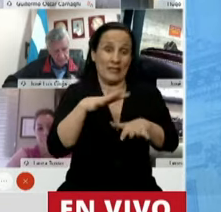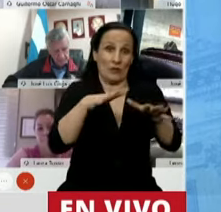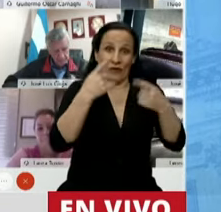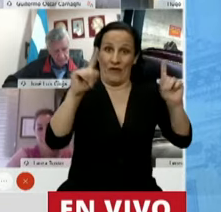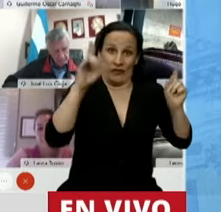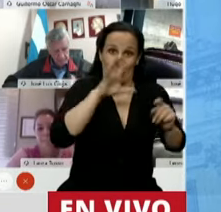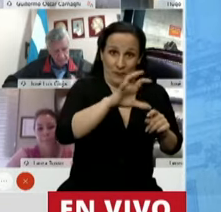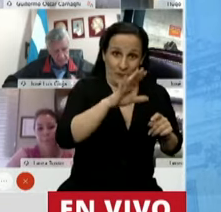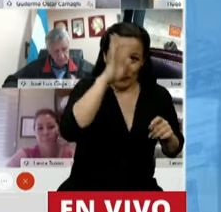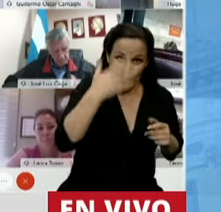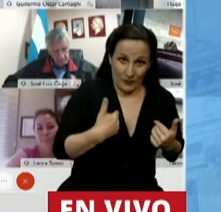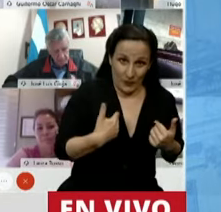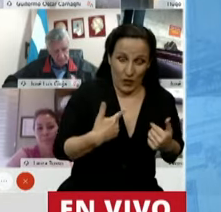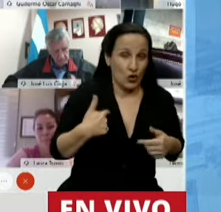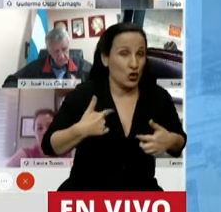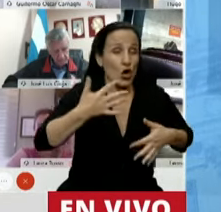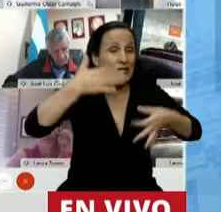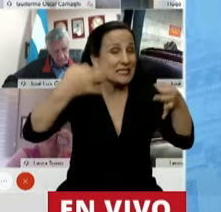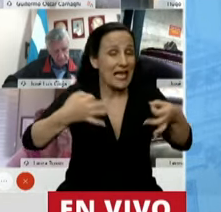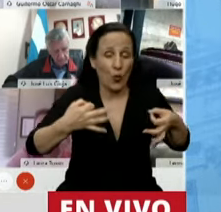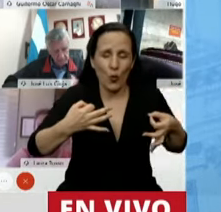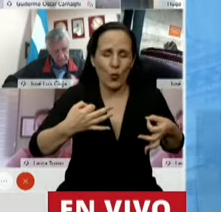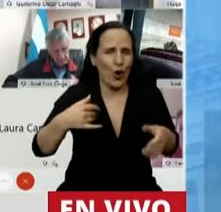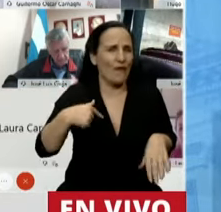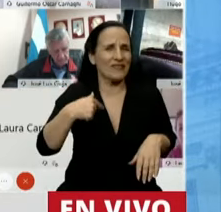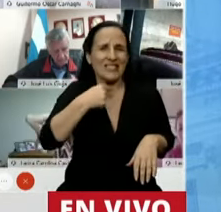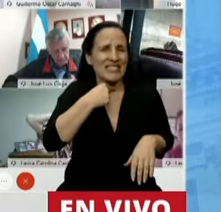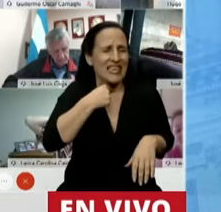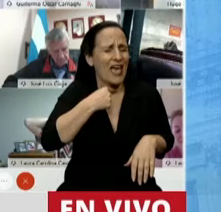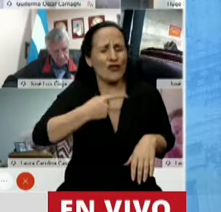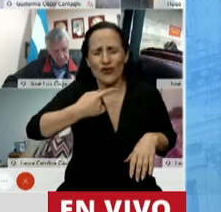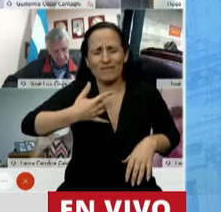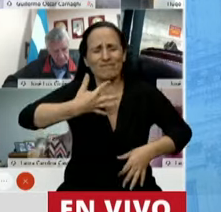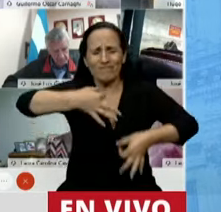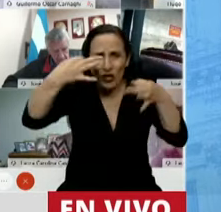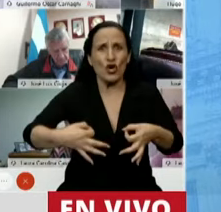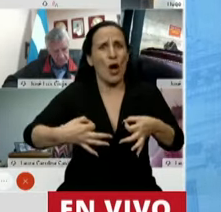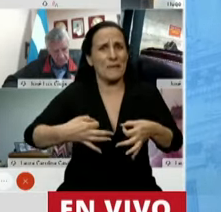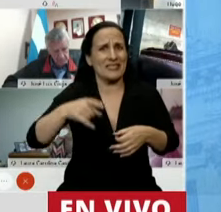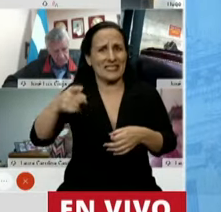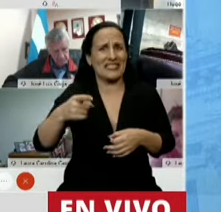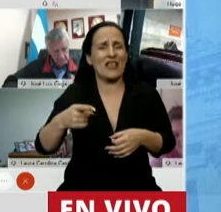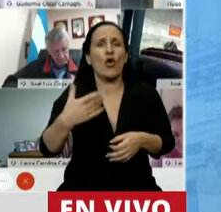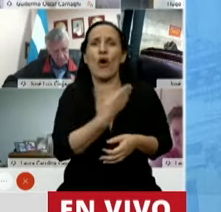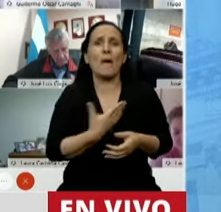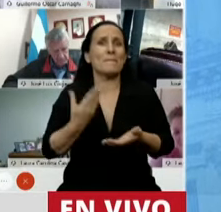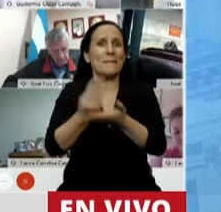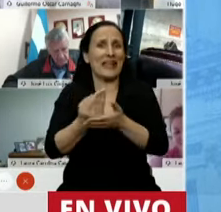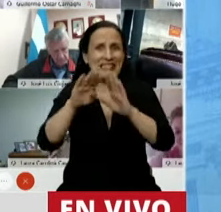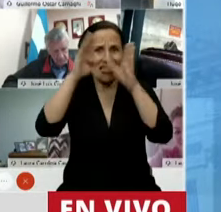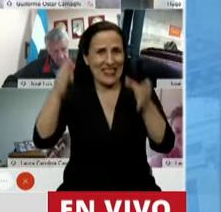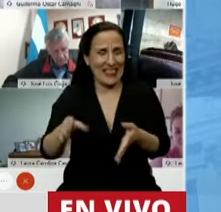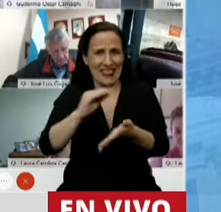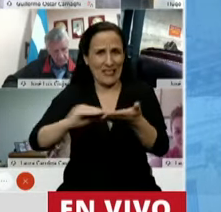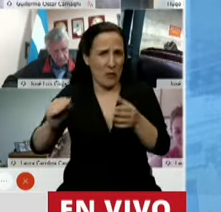Yo estoy seguro y deseo fervientemente, y estoy convencido, que seguramente el Presidente de la Cámara no tendrá ningún problema. Y me